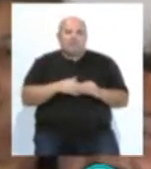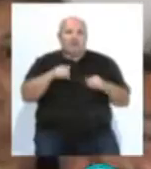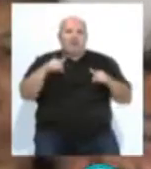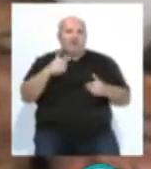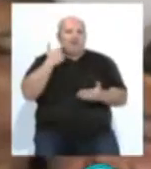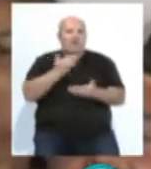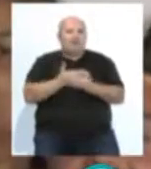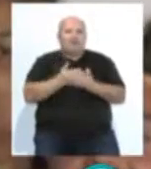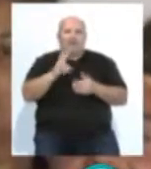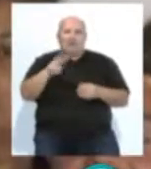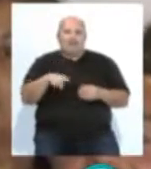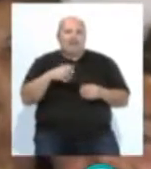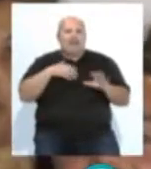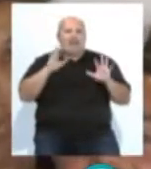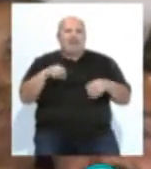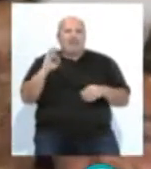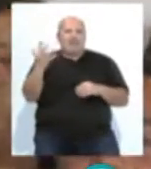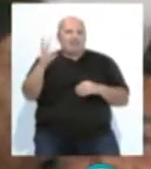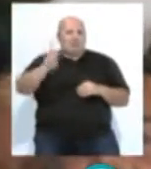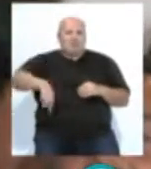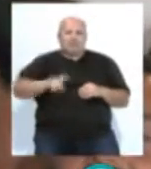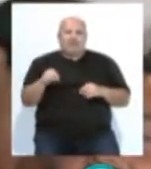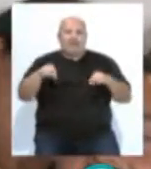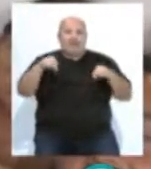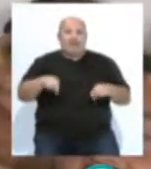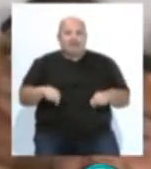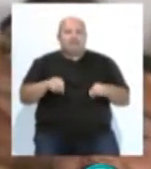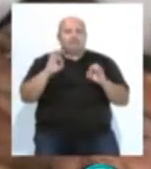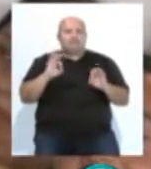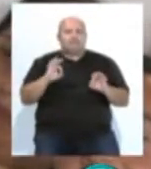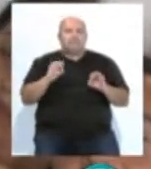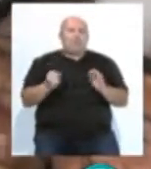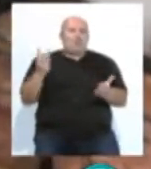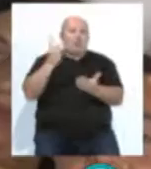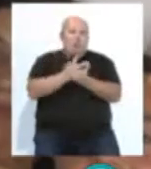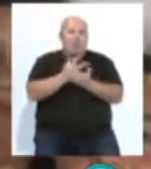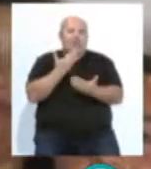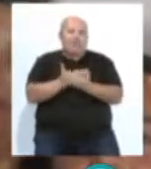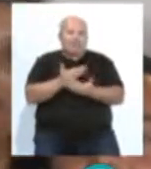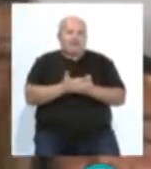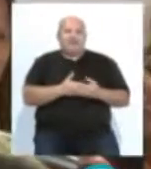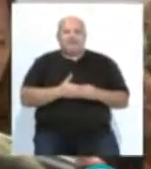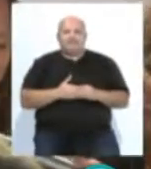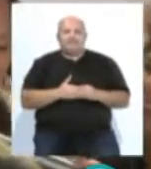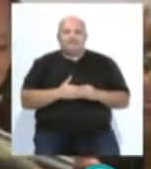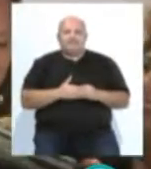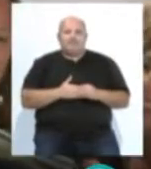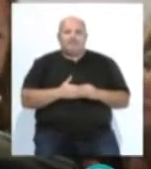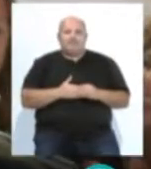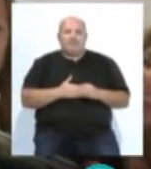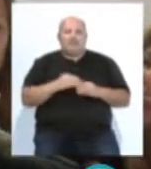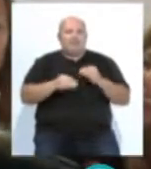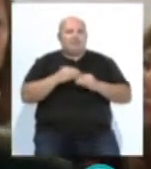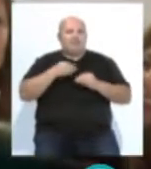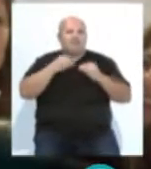hemos demostrado que no, que Cádiz no es de derecha, hoy lo hemos vuelto a demostrar. Hoy hemos hecho